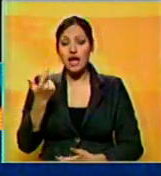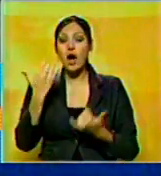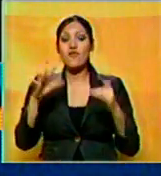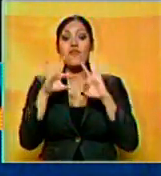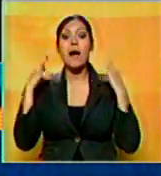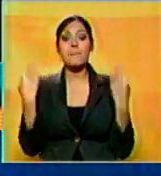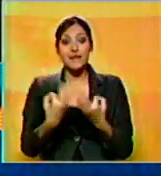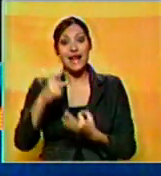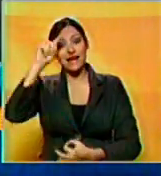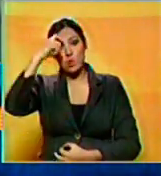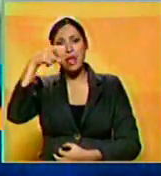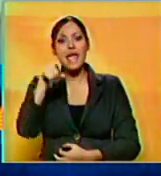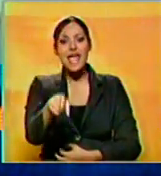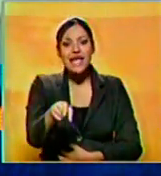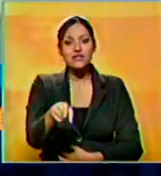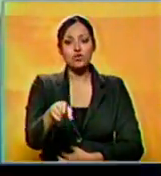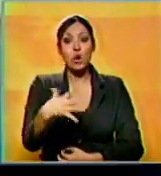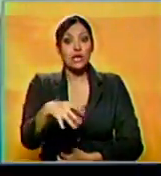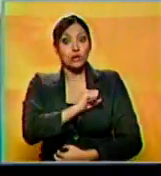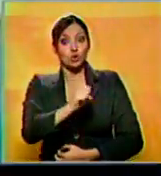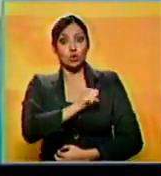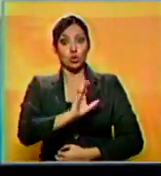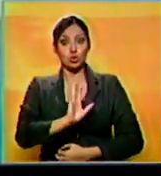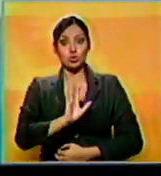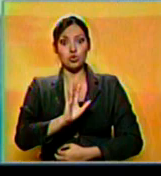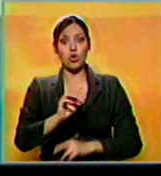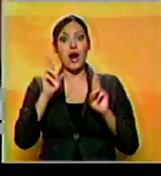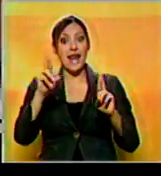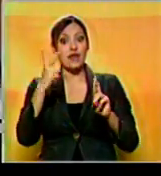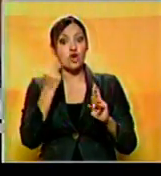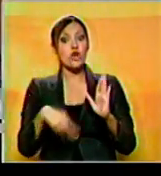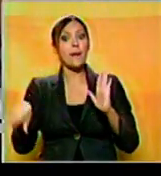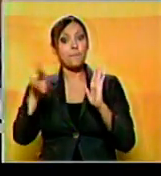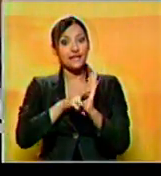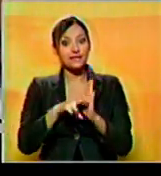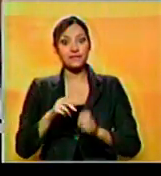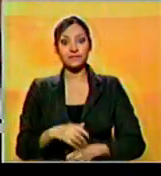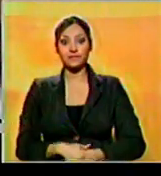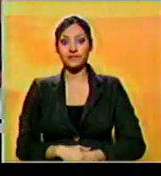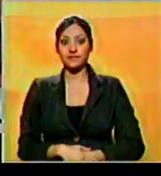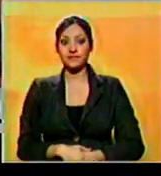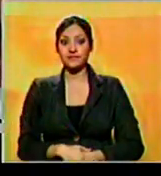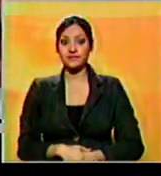familia recuerda al incidente como un susto que esperan no volver a vivir.